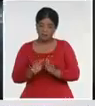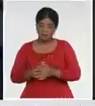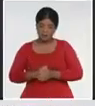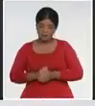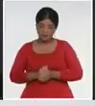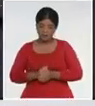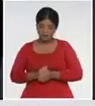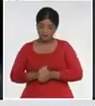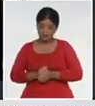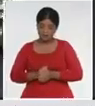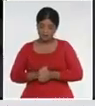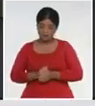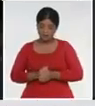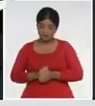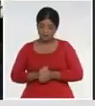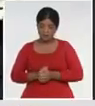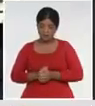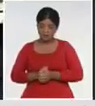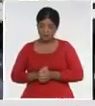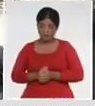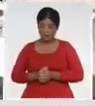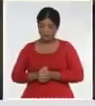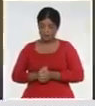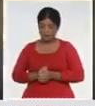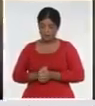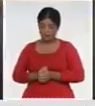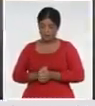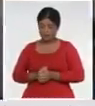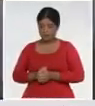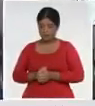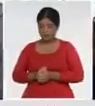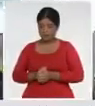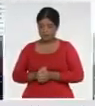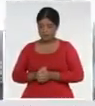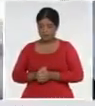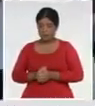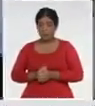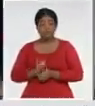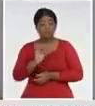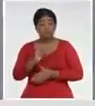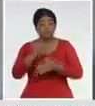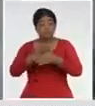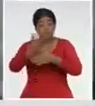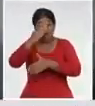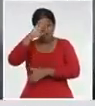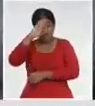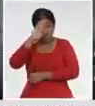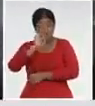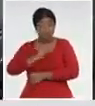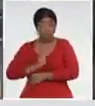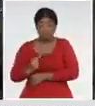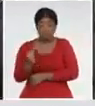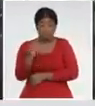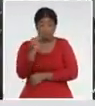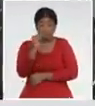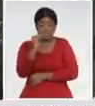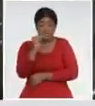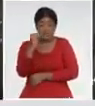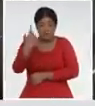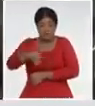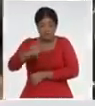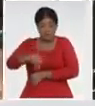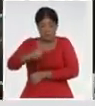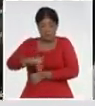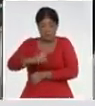segunda dosis de este candidato vacunado. Es Santiago de Cuba, la columna vertebral de los ensayos clínicos